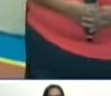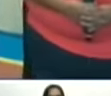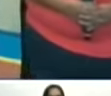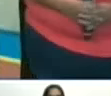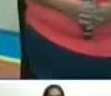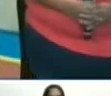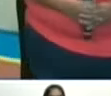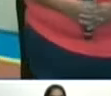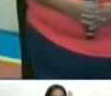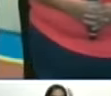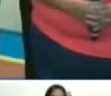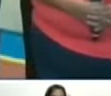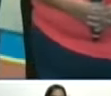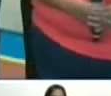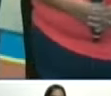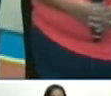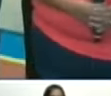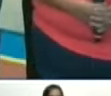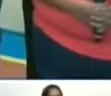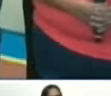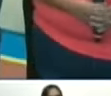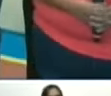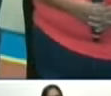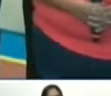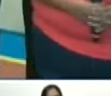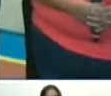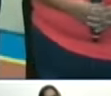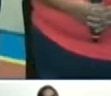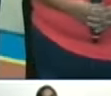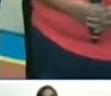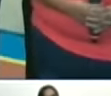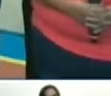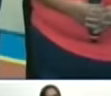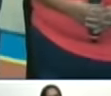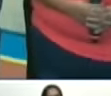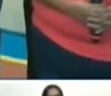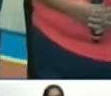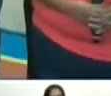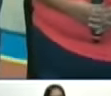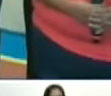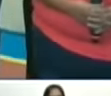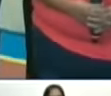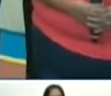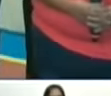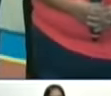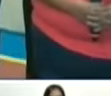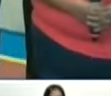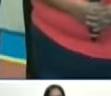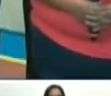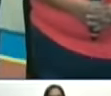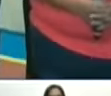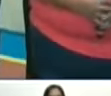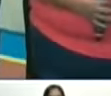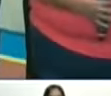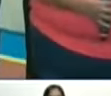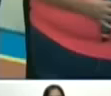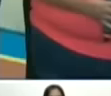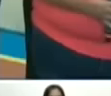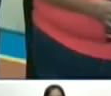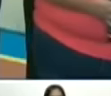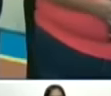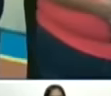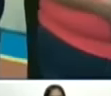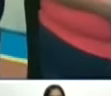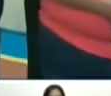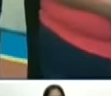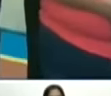GUI el ministerio de comuna el ministerio de vivienda el ministerio la gran misión Marriano Barro Tricolor para que todo que